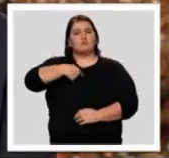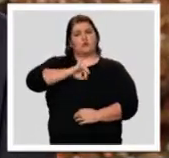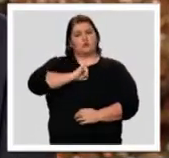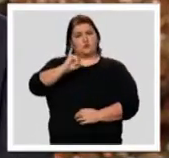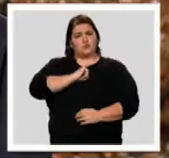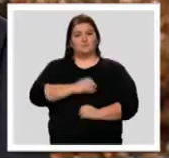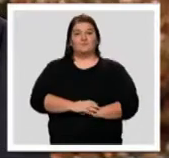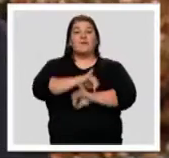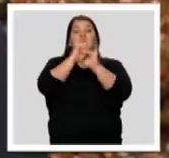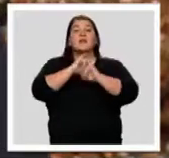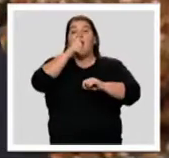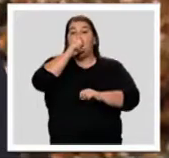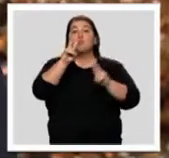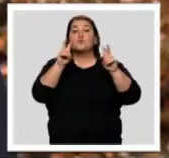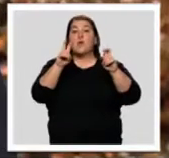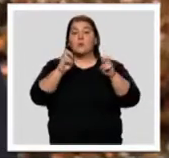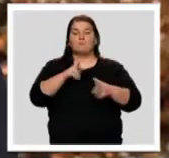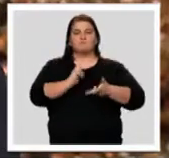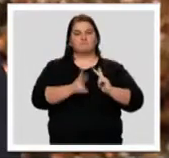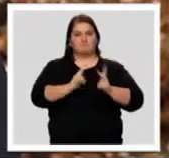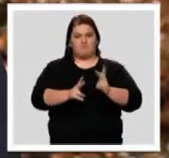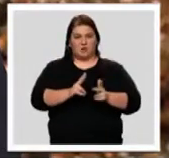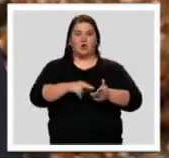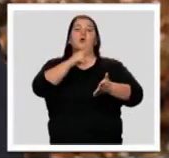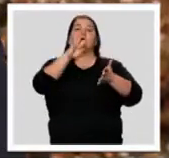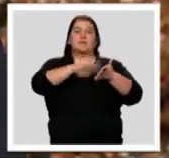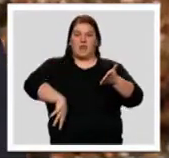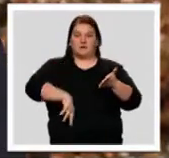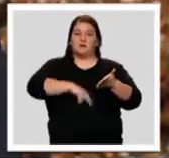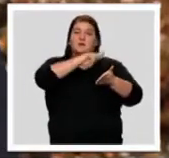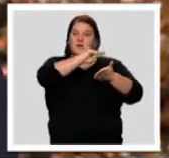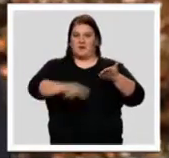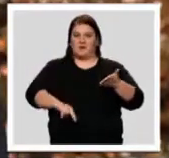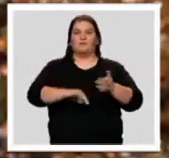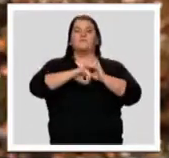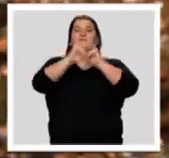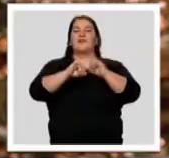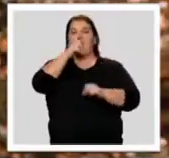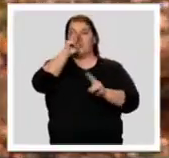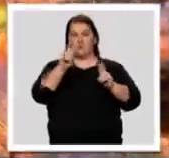Urte Berrión. Bon Ani. Feliz Ano Nuevo. Feliz Año Nuevo.